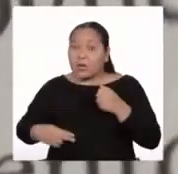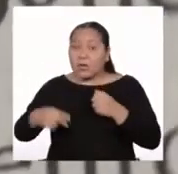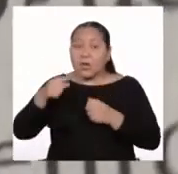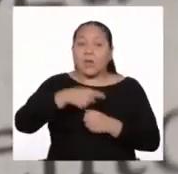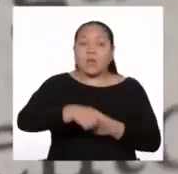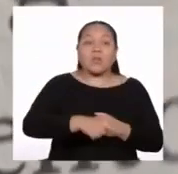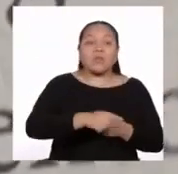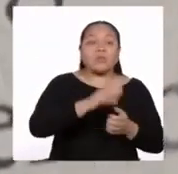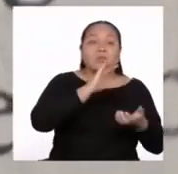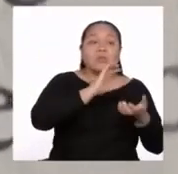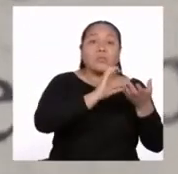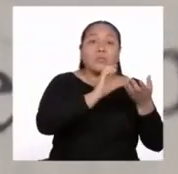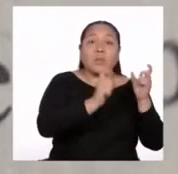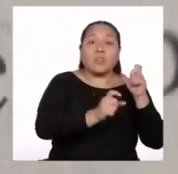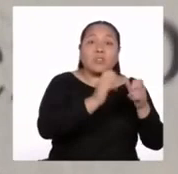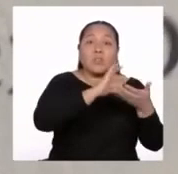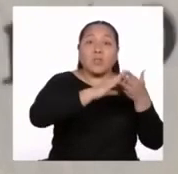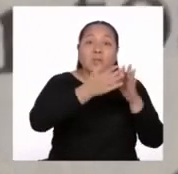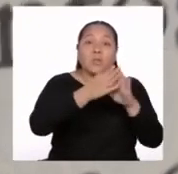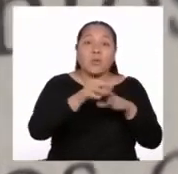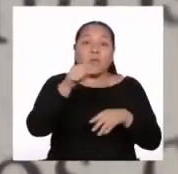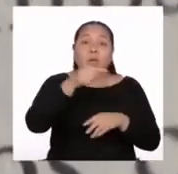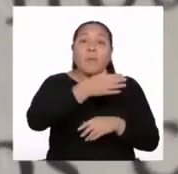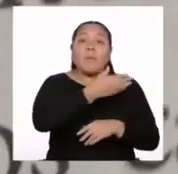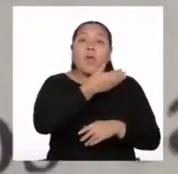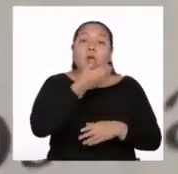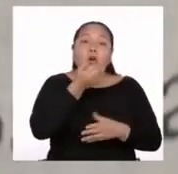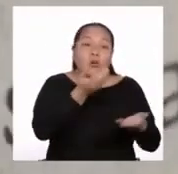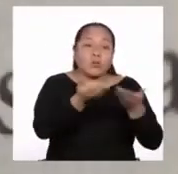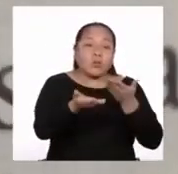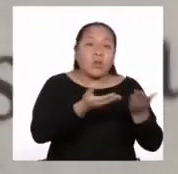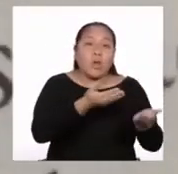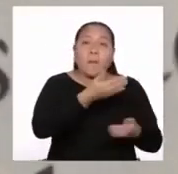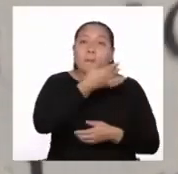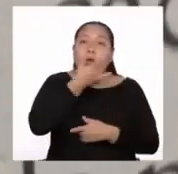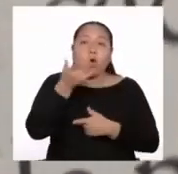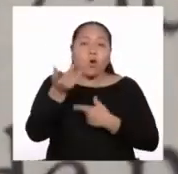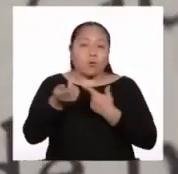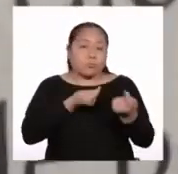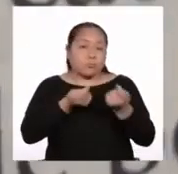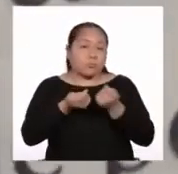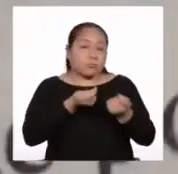mejor tratados y mejor gobernados.